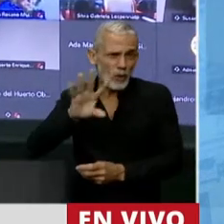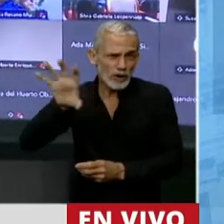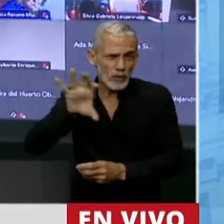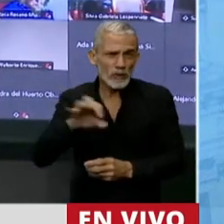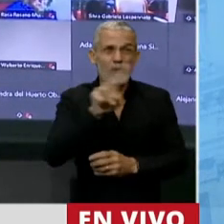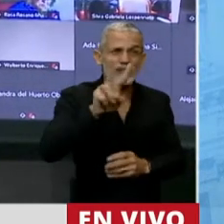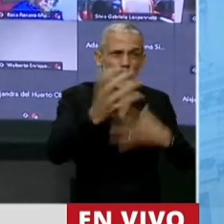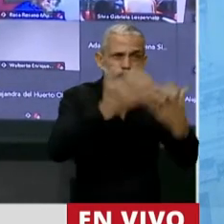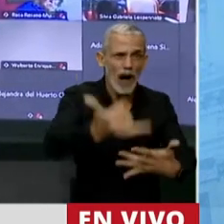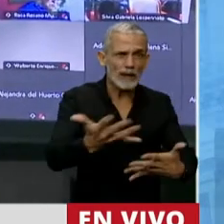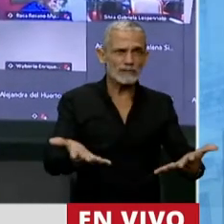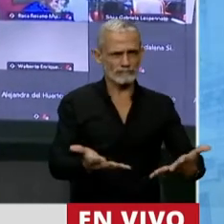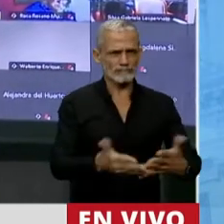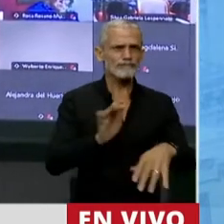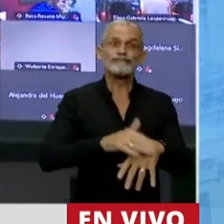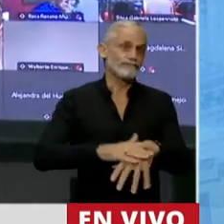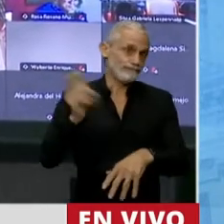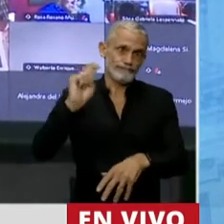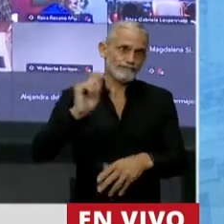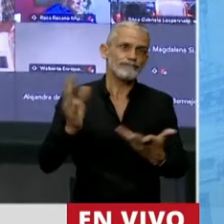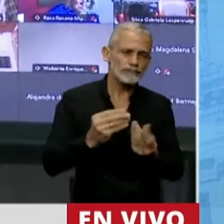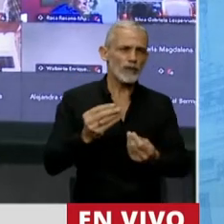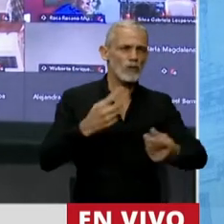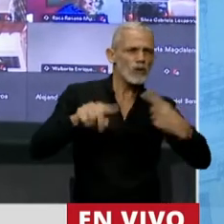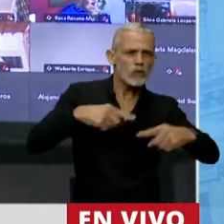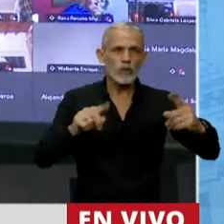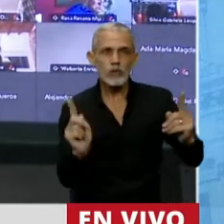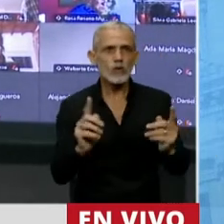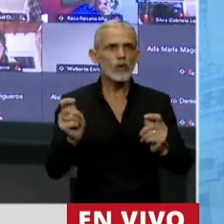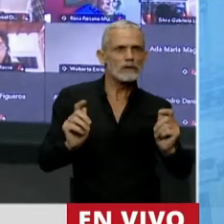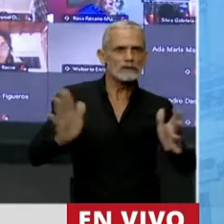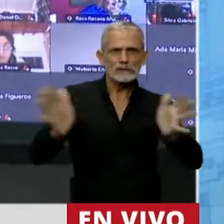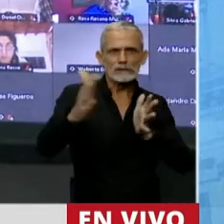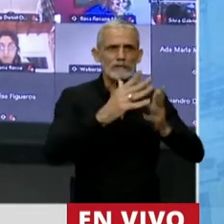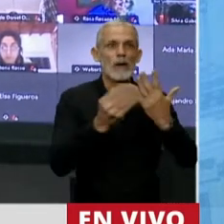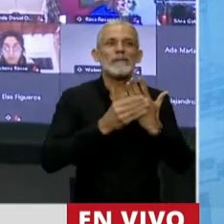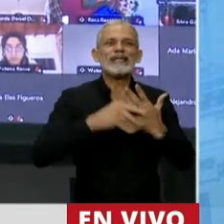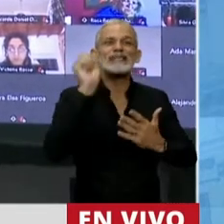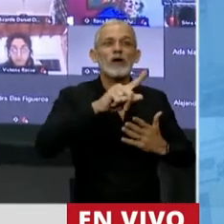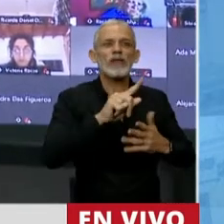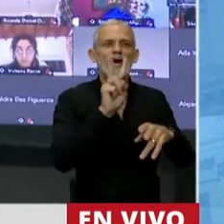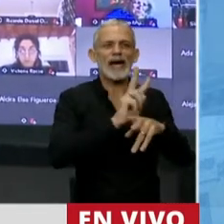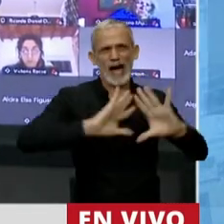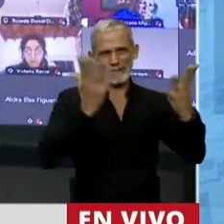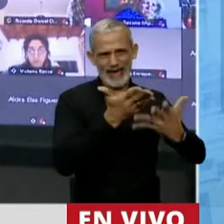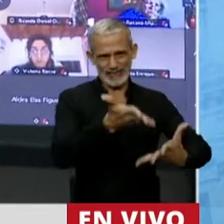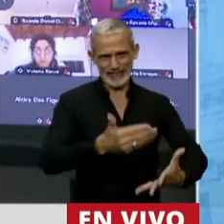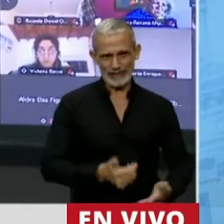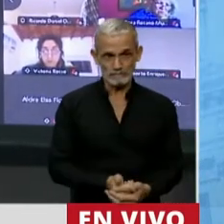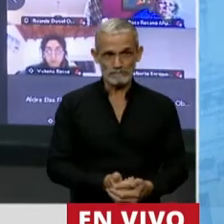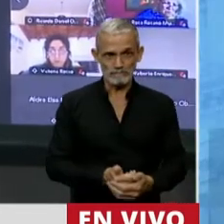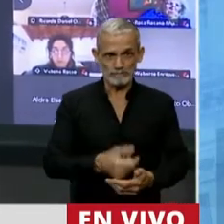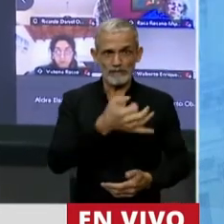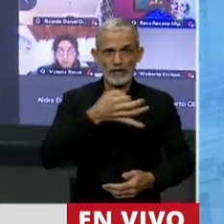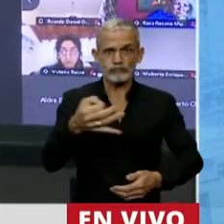de quien tiene la responsabilidad de gestionar ese sistema, es decir, el Ministerio de Ambiente. Y esto